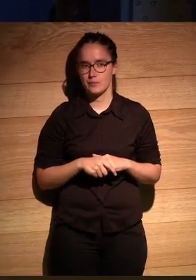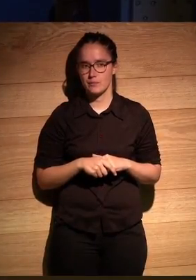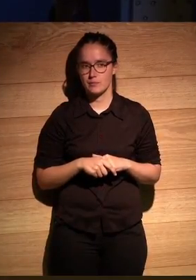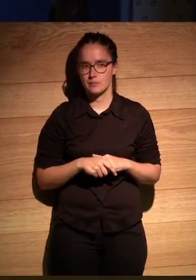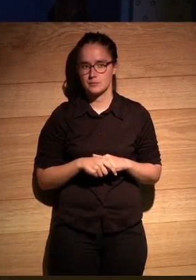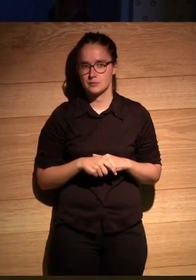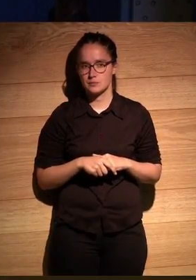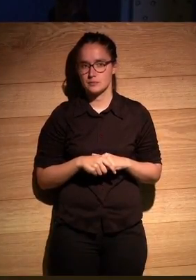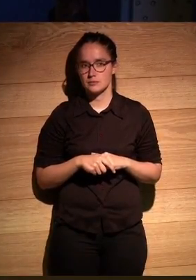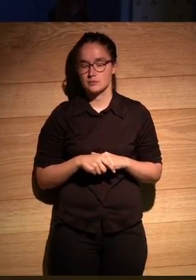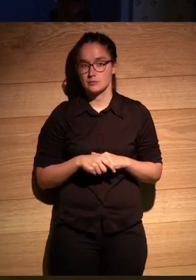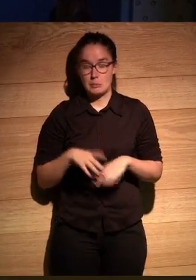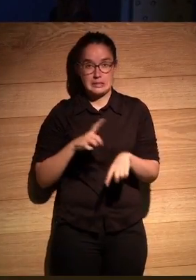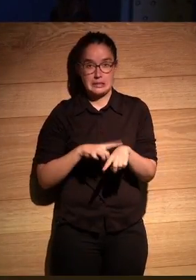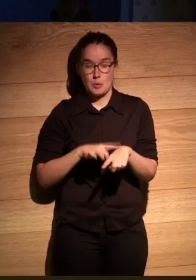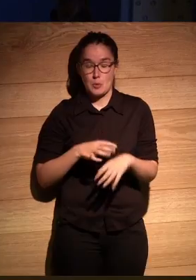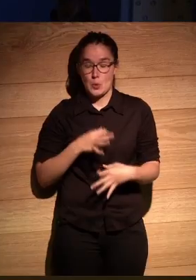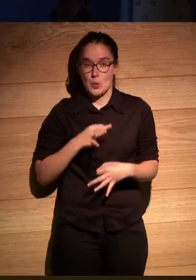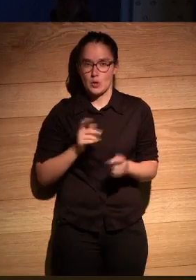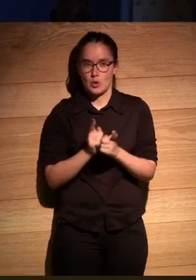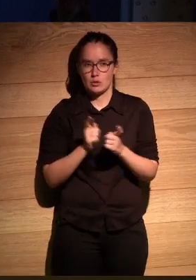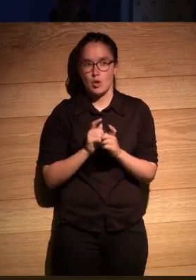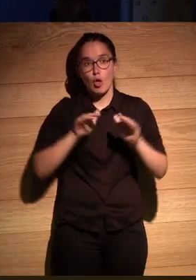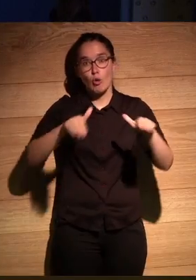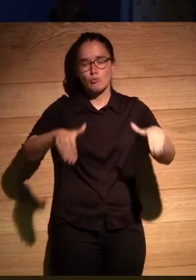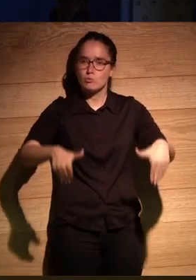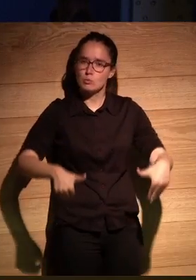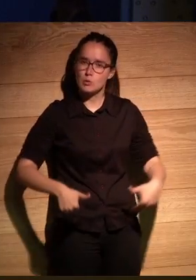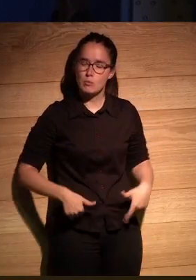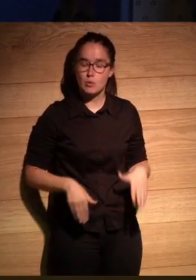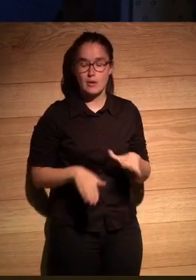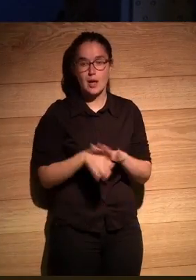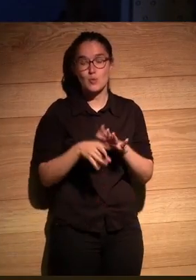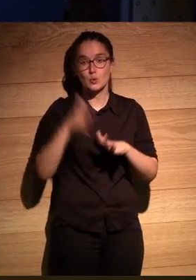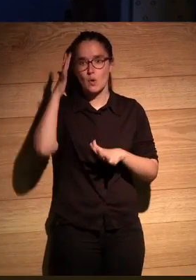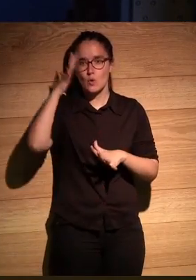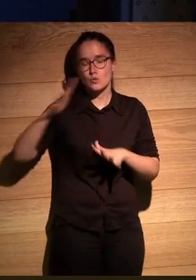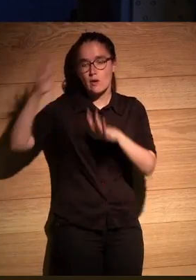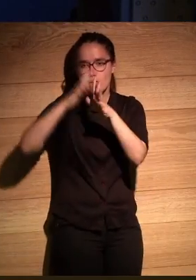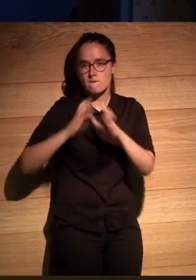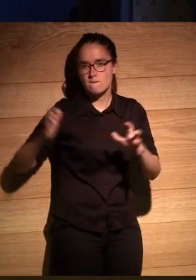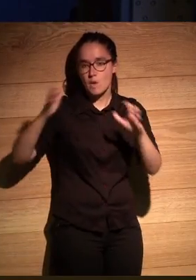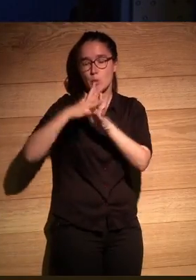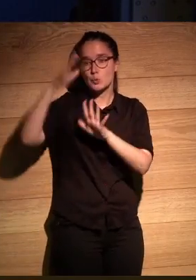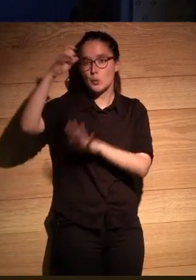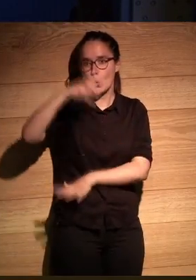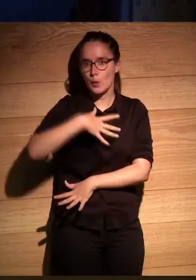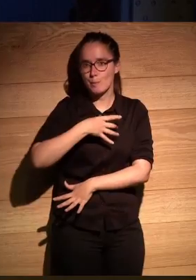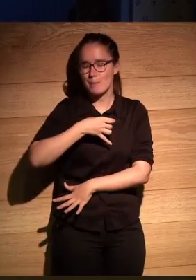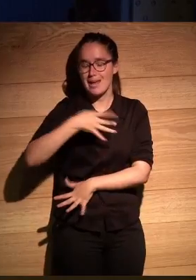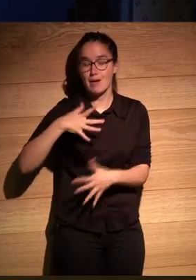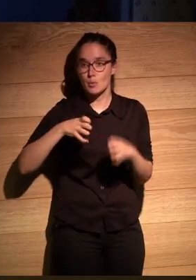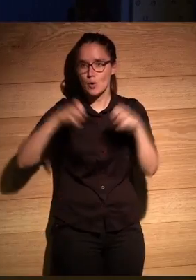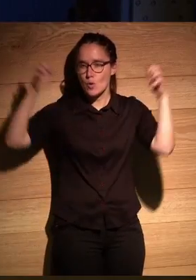vamos un poco cortos de tiempo para ti vuelvo para dejarme seducir por un sol implacable por su luz tan blanca tan